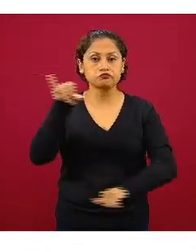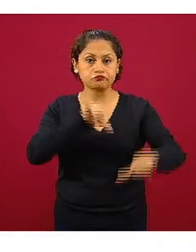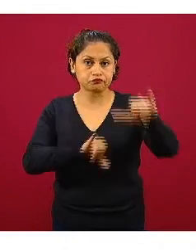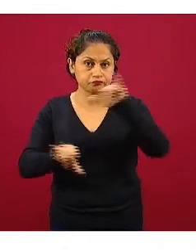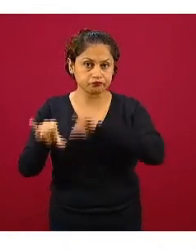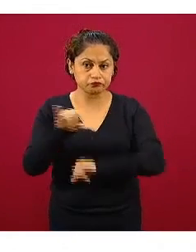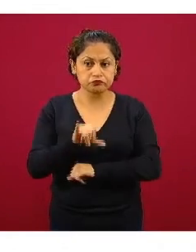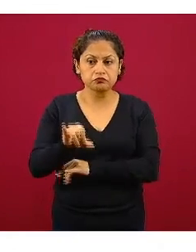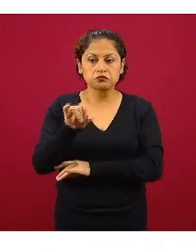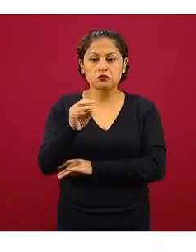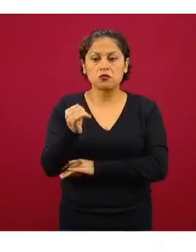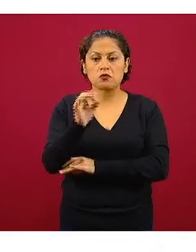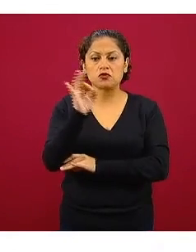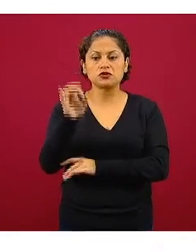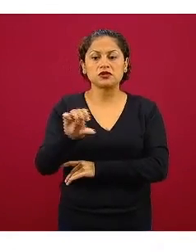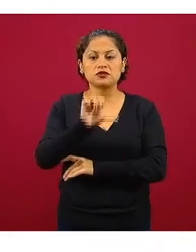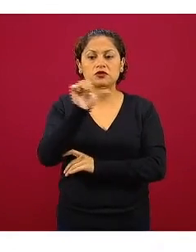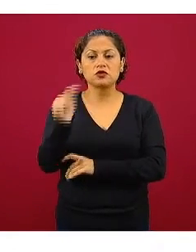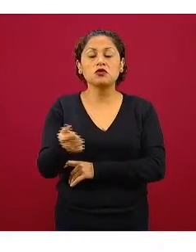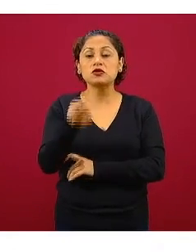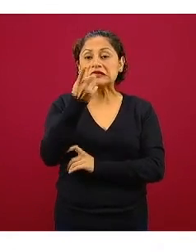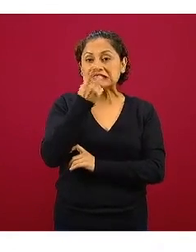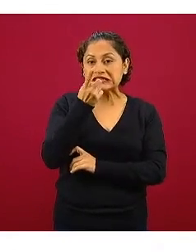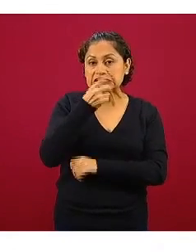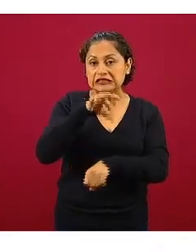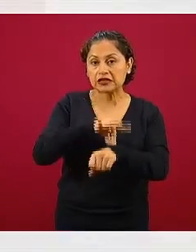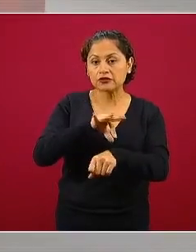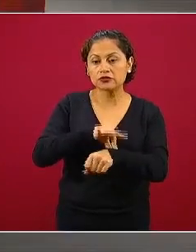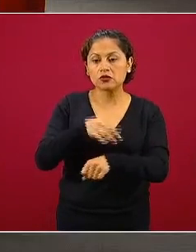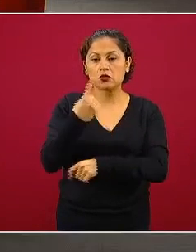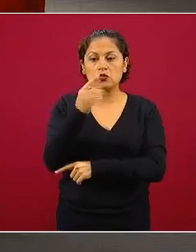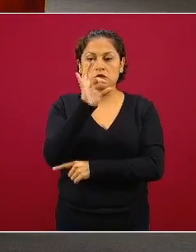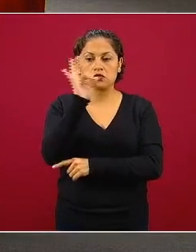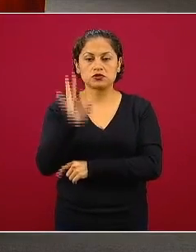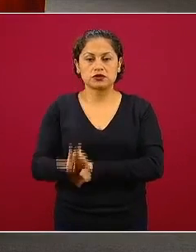odontólogas y odontólogos son 1% la siguiente